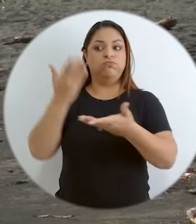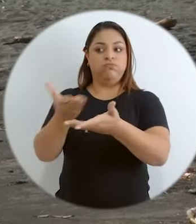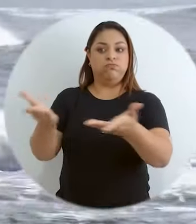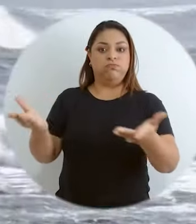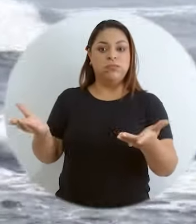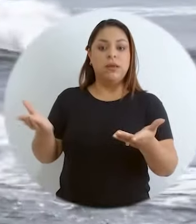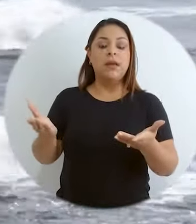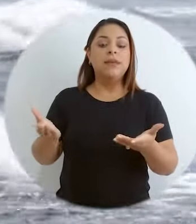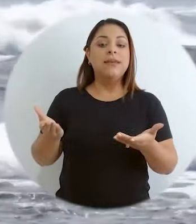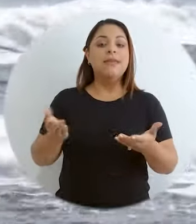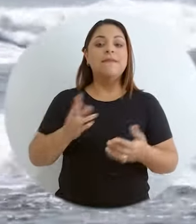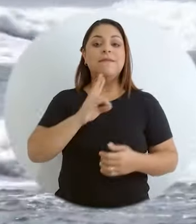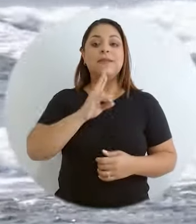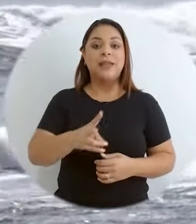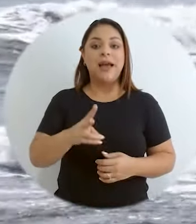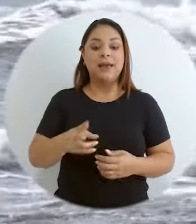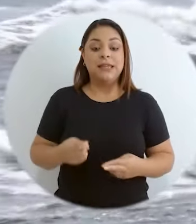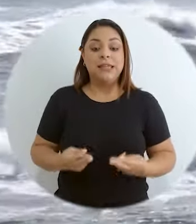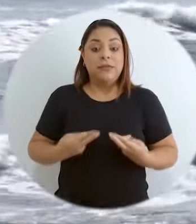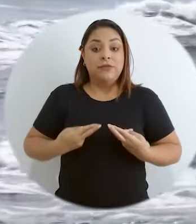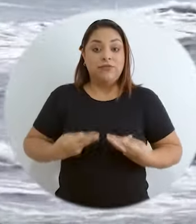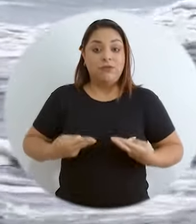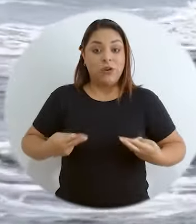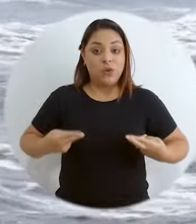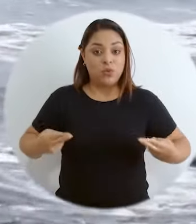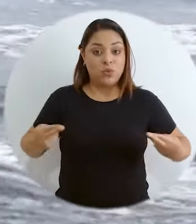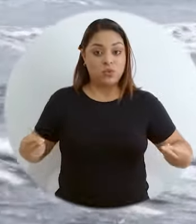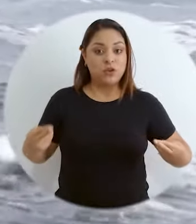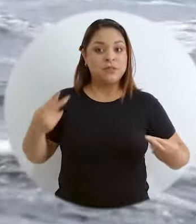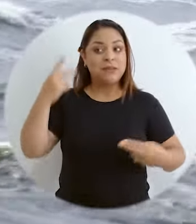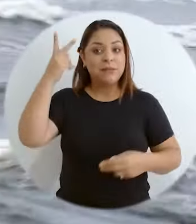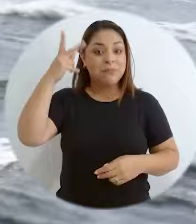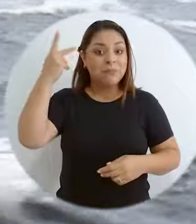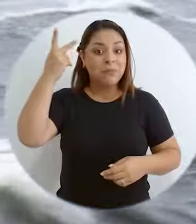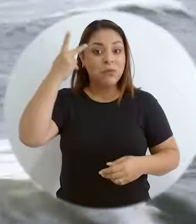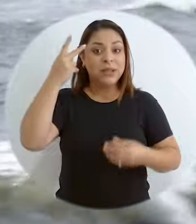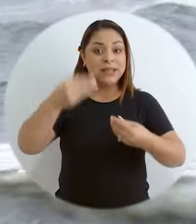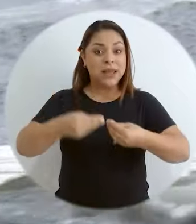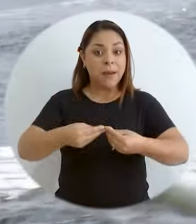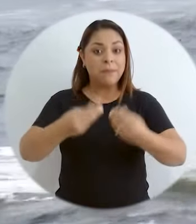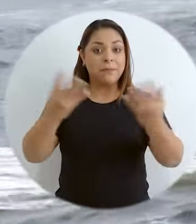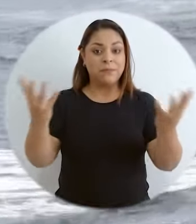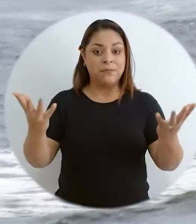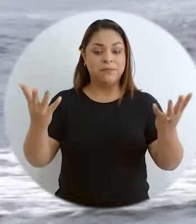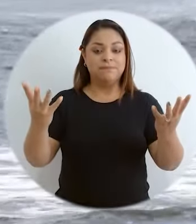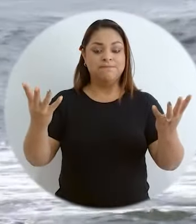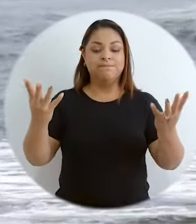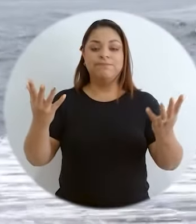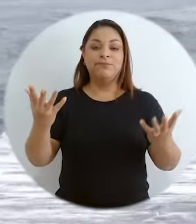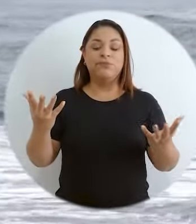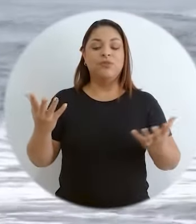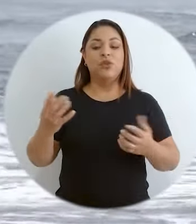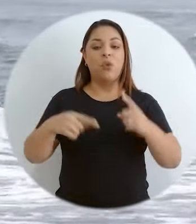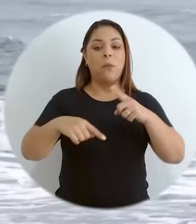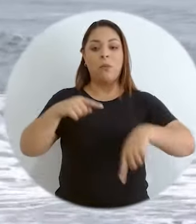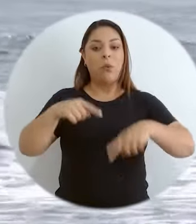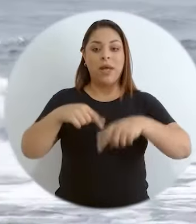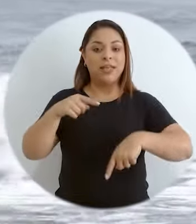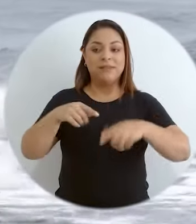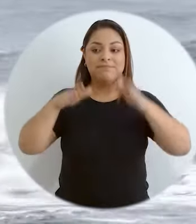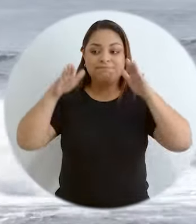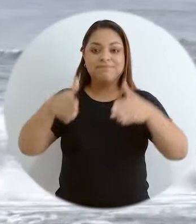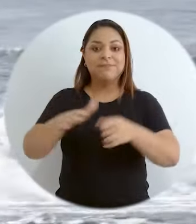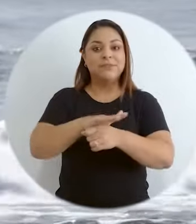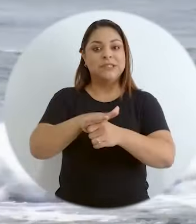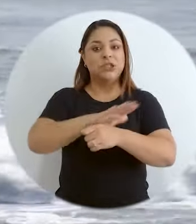conocimiento, y que muchas veces en la parte de los recursos, desde la política pública, no necesariamente se puede cubrir todas